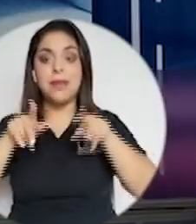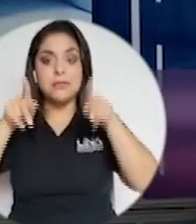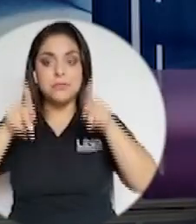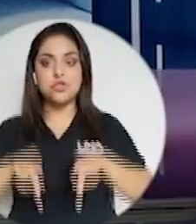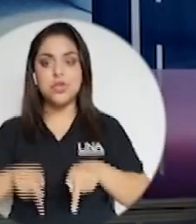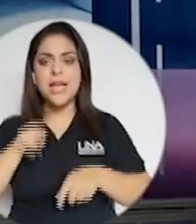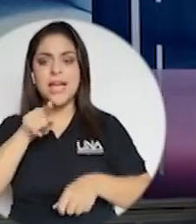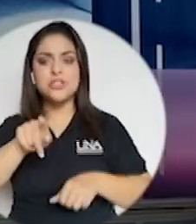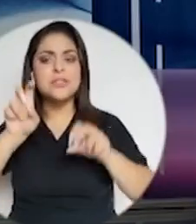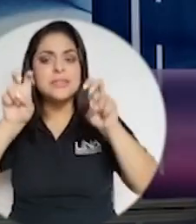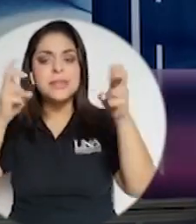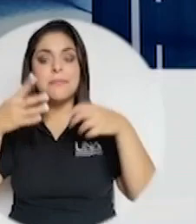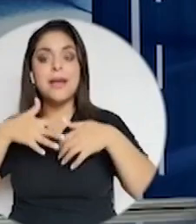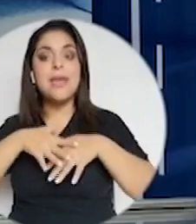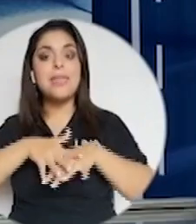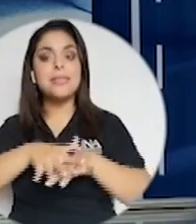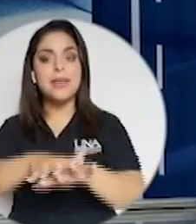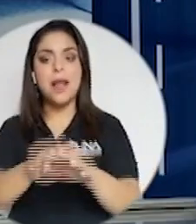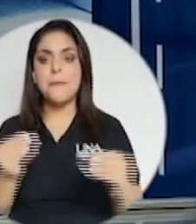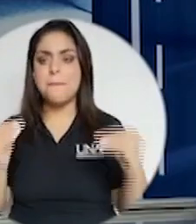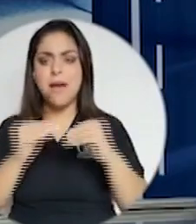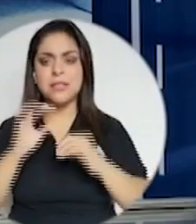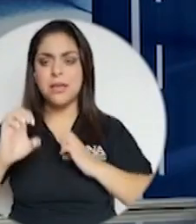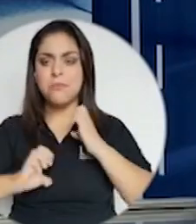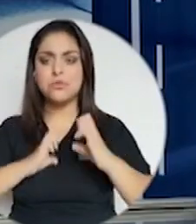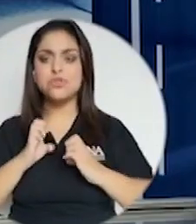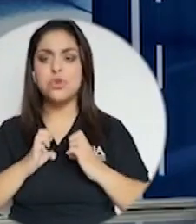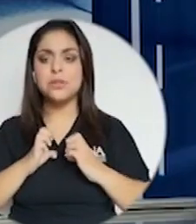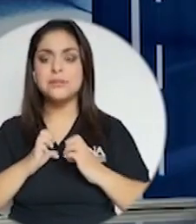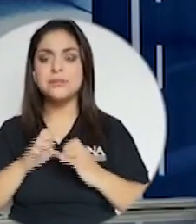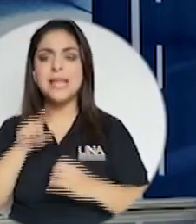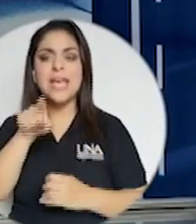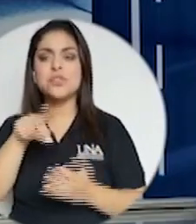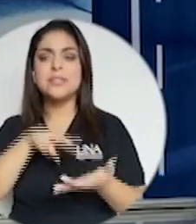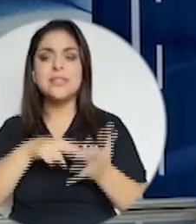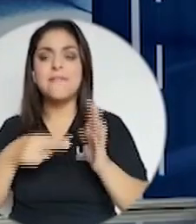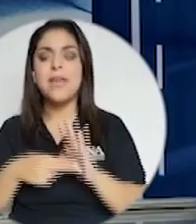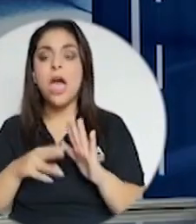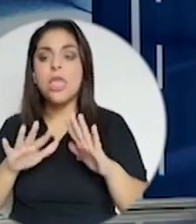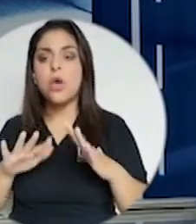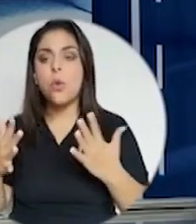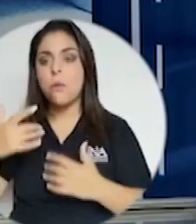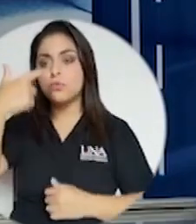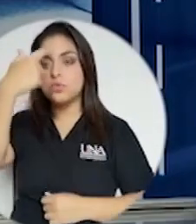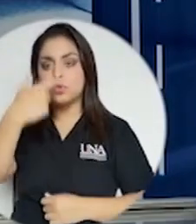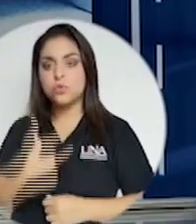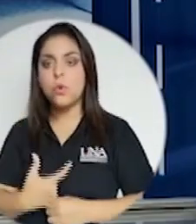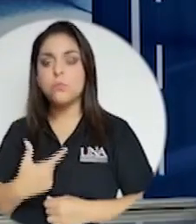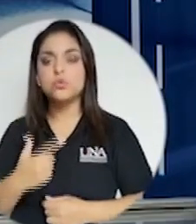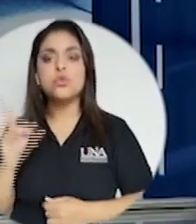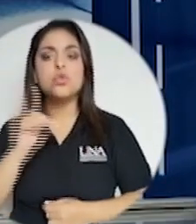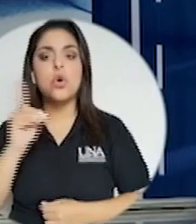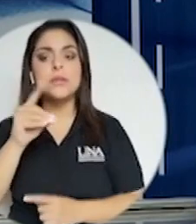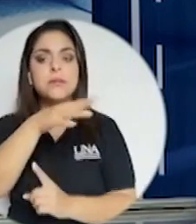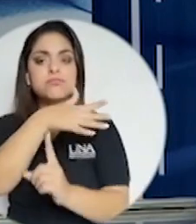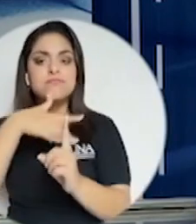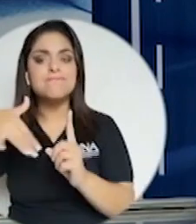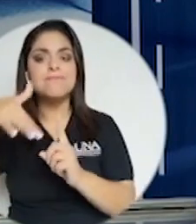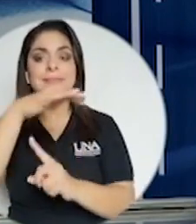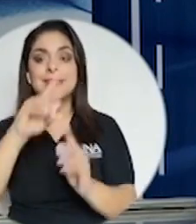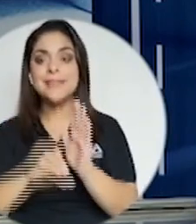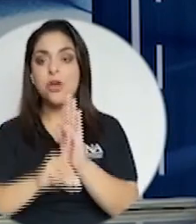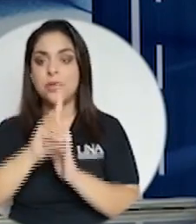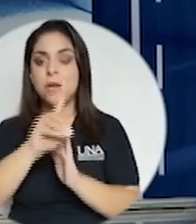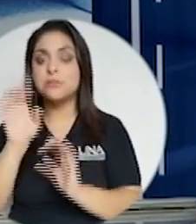integral que va más allá de las emociones. Tiene mucho que ver con la persona que somos, con el entorno en que nos desarrollamos, con los